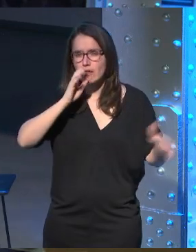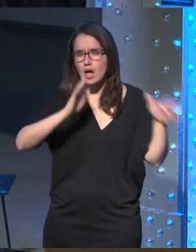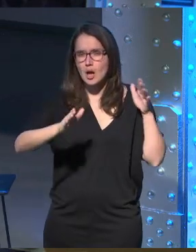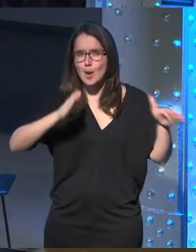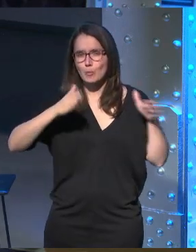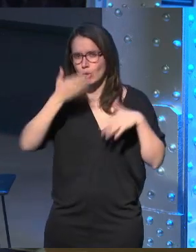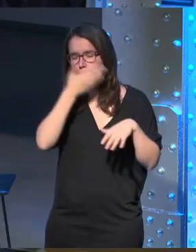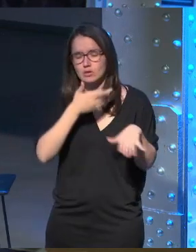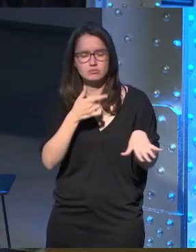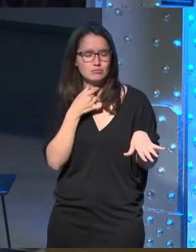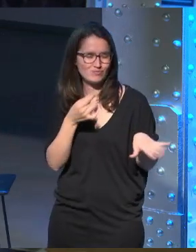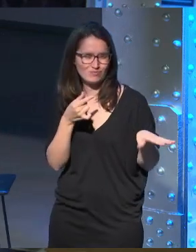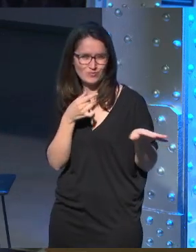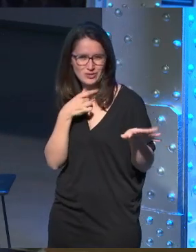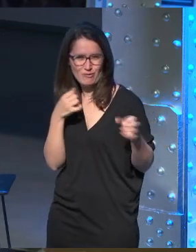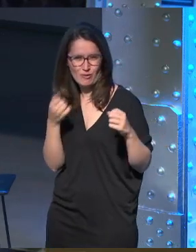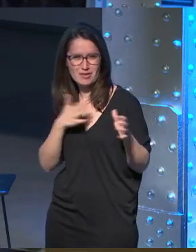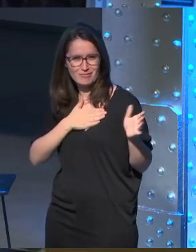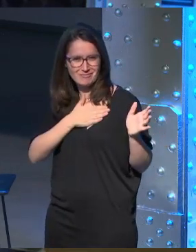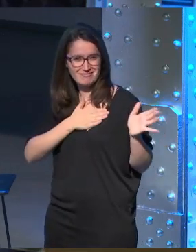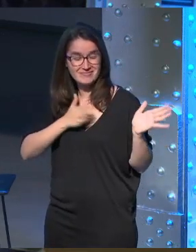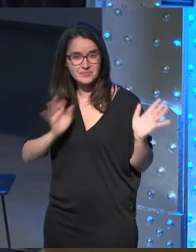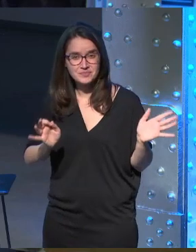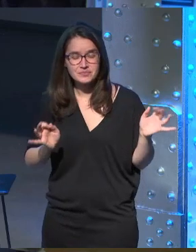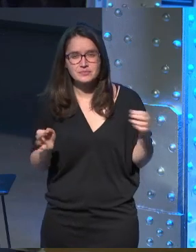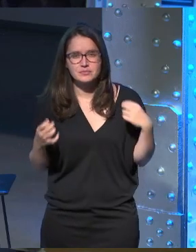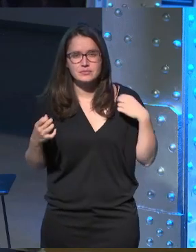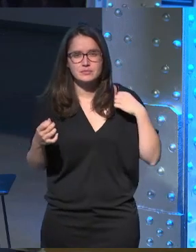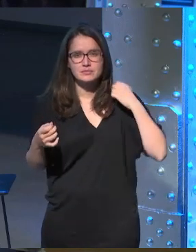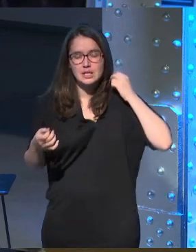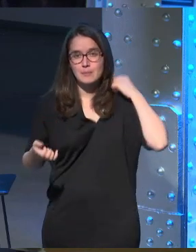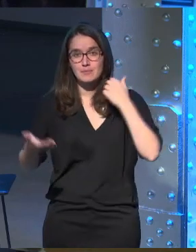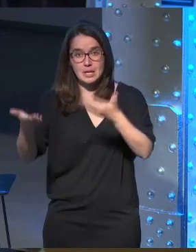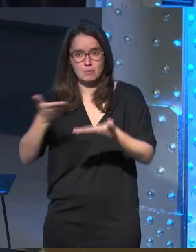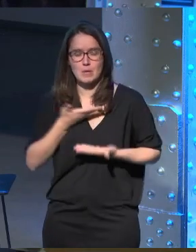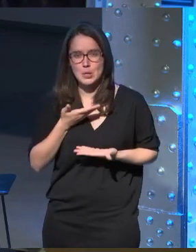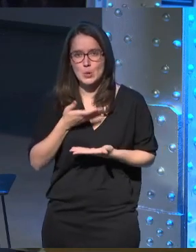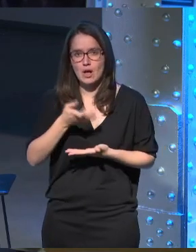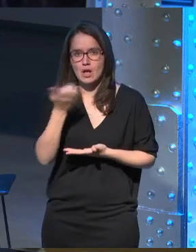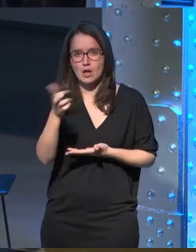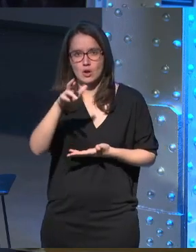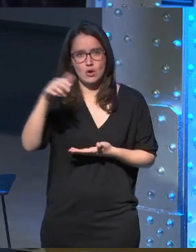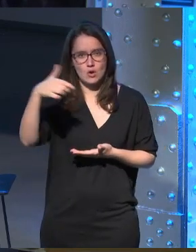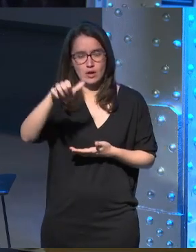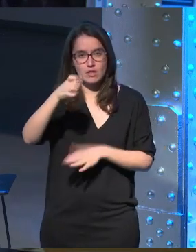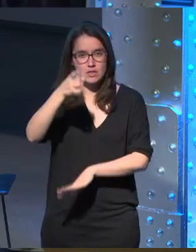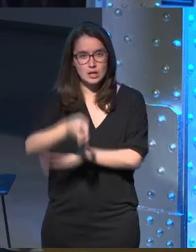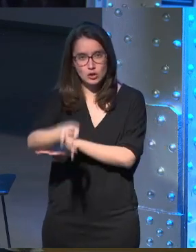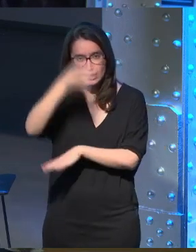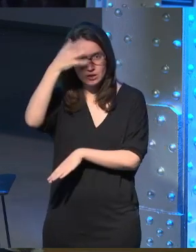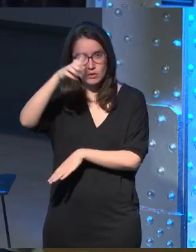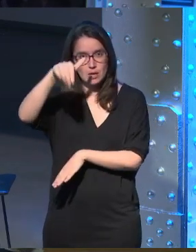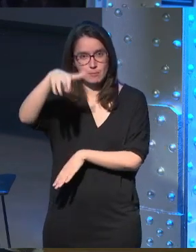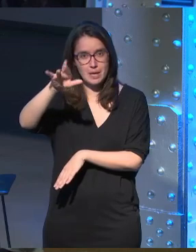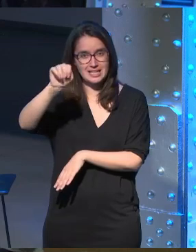cole y es un gustazo de que nos den invito a subir a Jorge Esteban Blaine director creativo de Empática